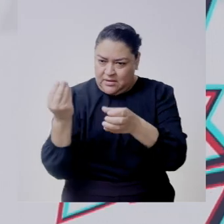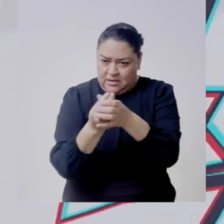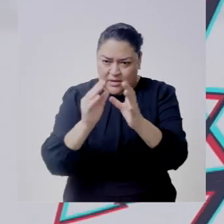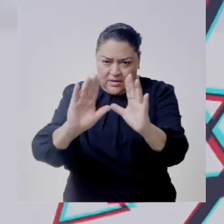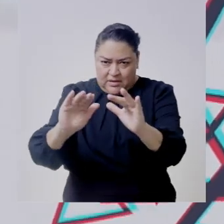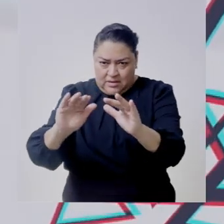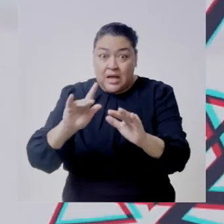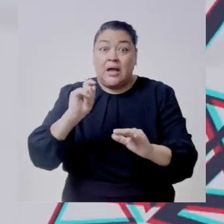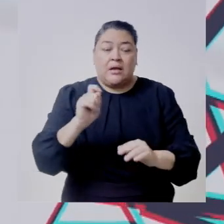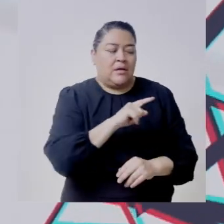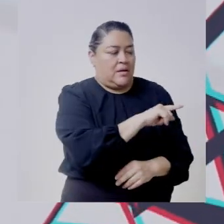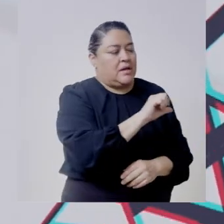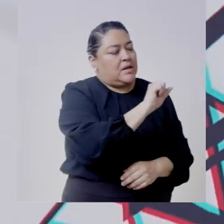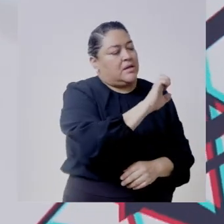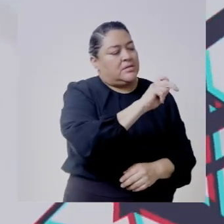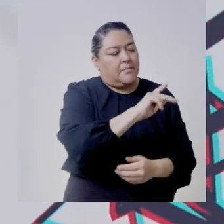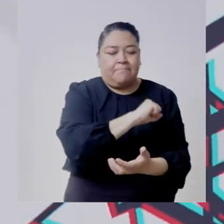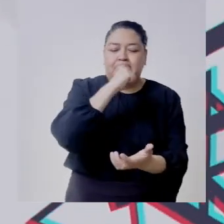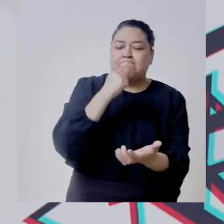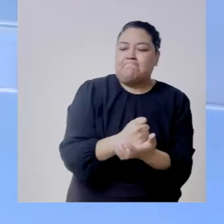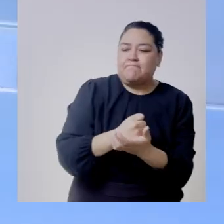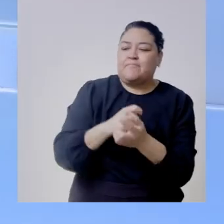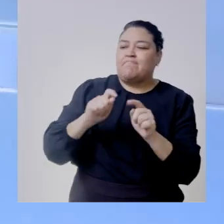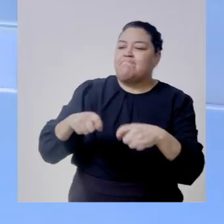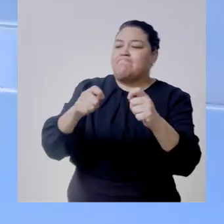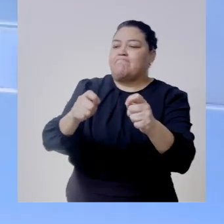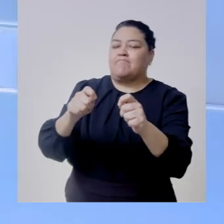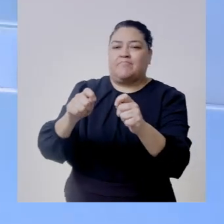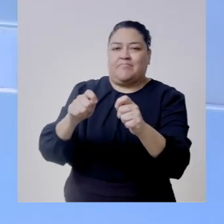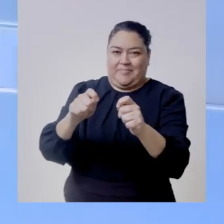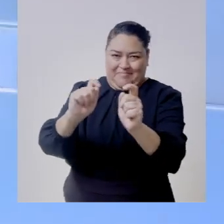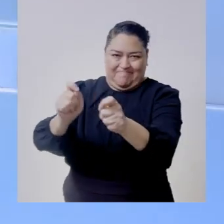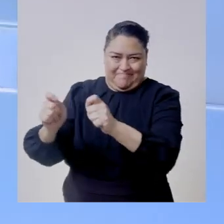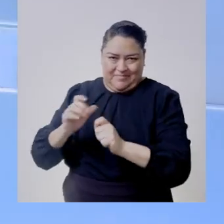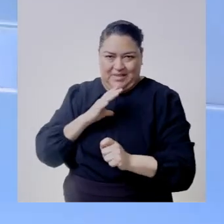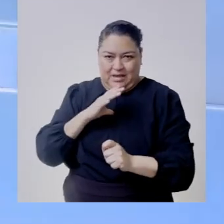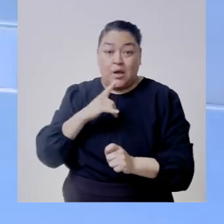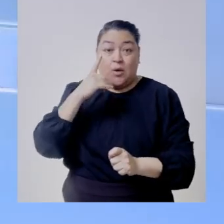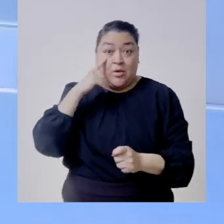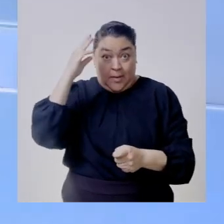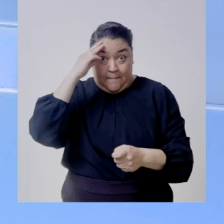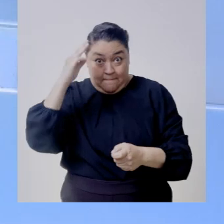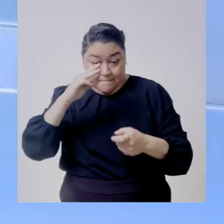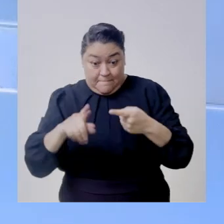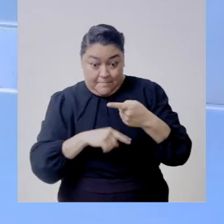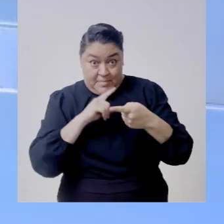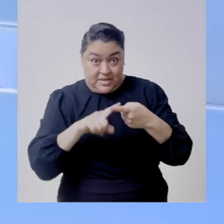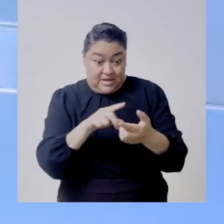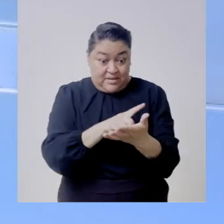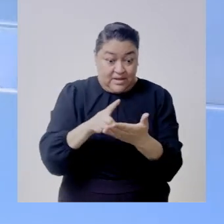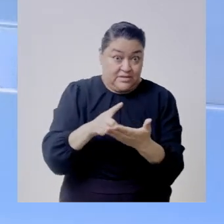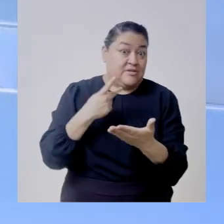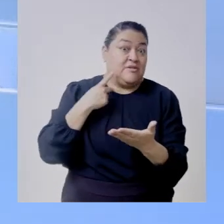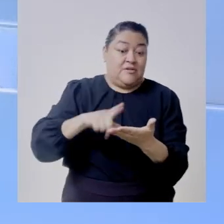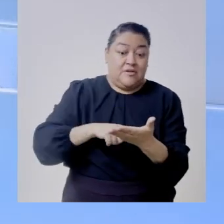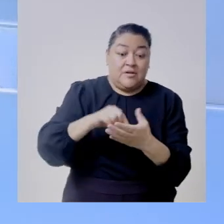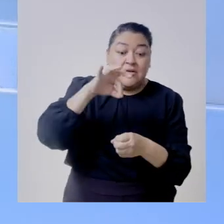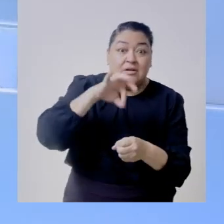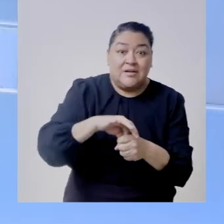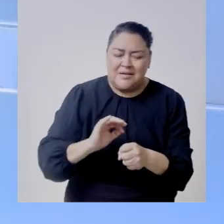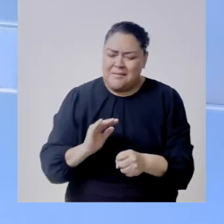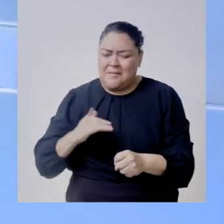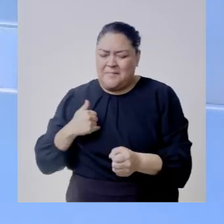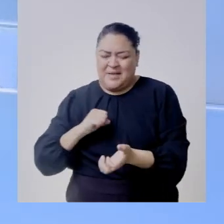tienen reconocimiento de la secretaría de educación pública y uno de estos posgrados que es la maestría en derecho electoral lo